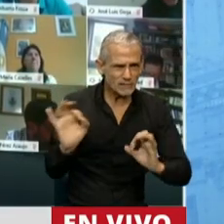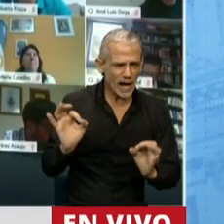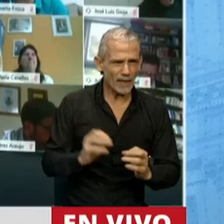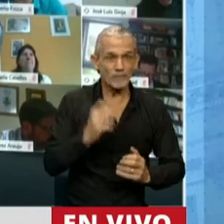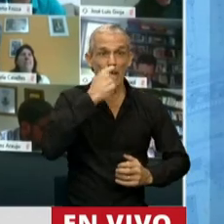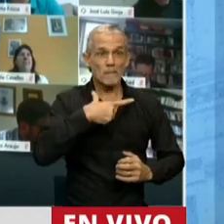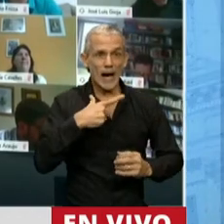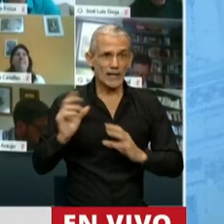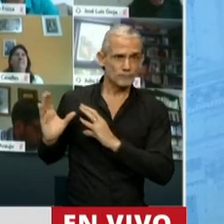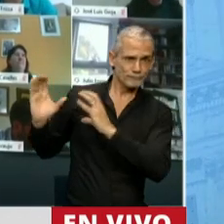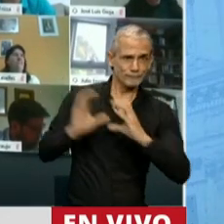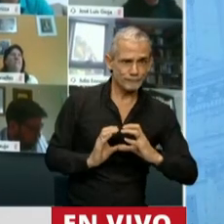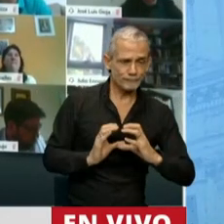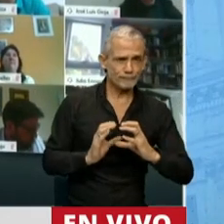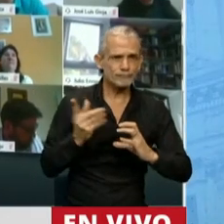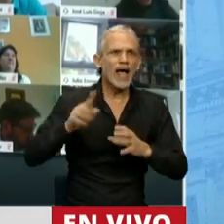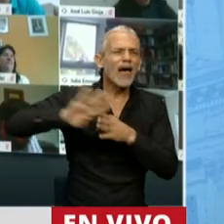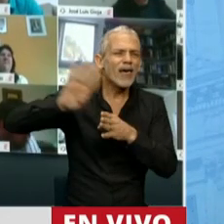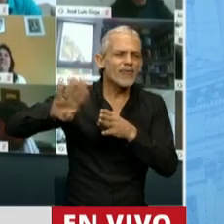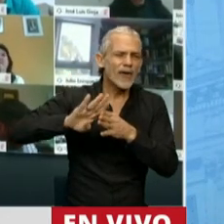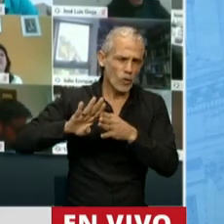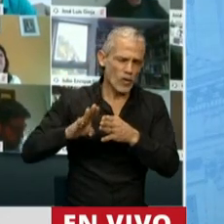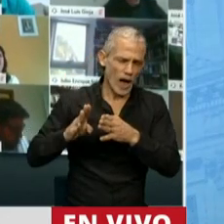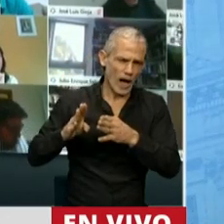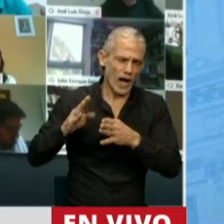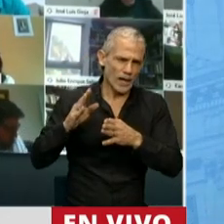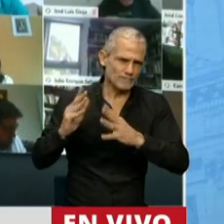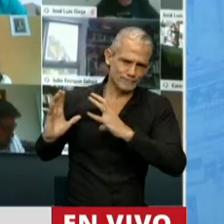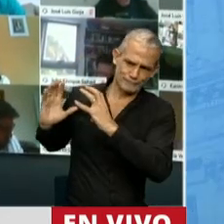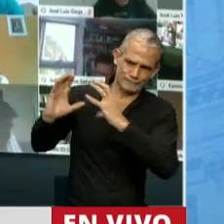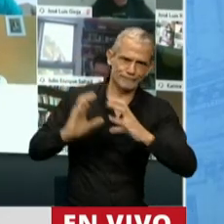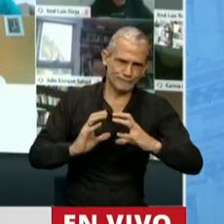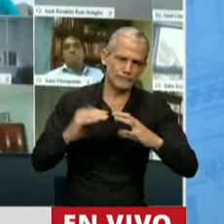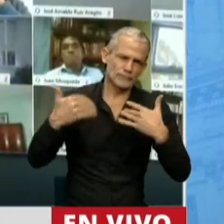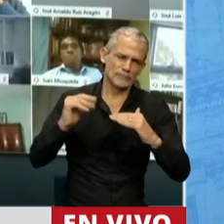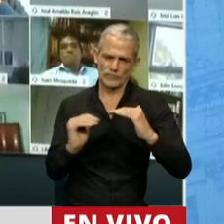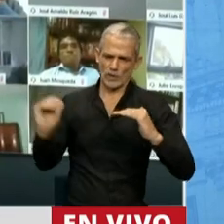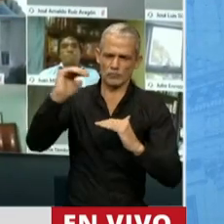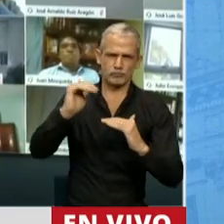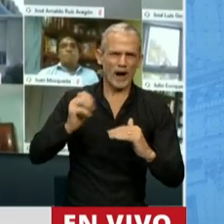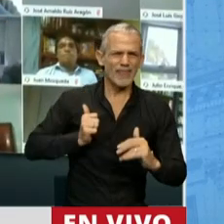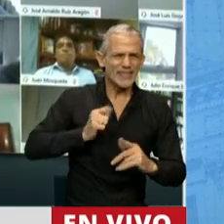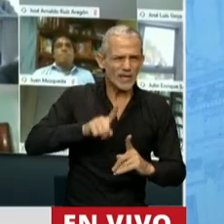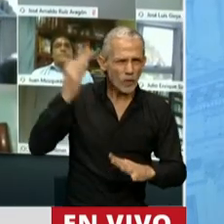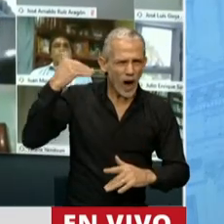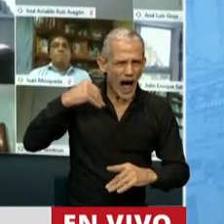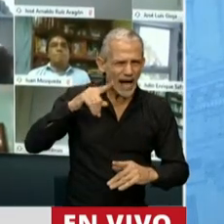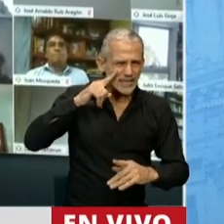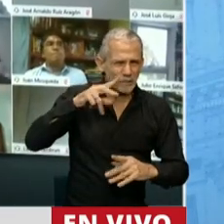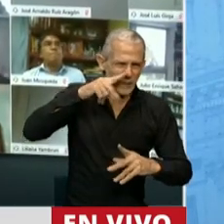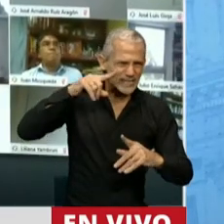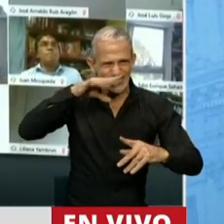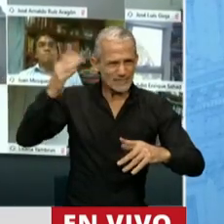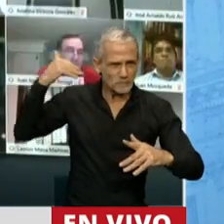dejó un endeudamiento que fue a un ritmo superior al de la dictadura, y esto le recuerdo al